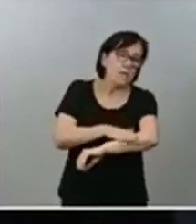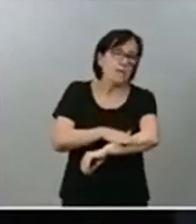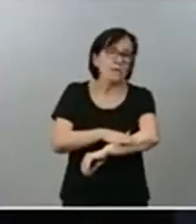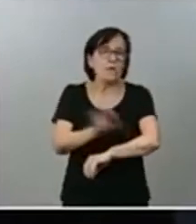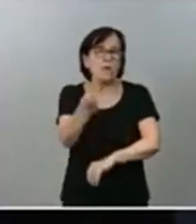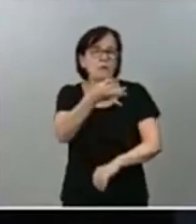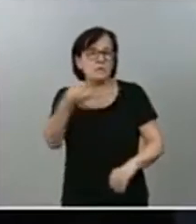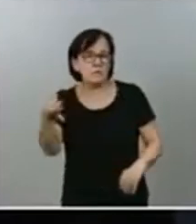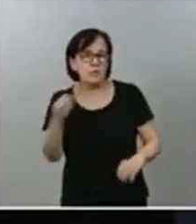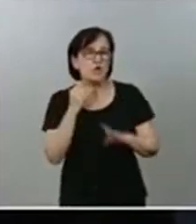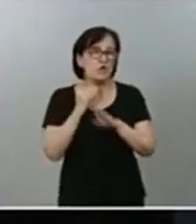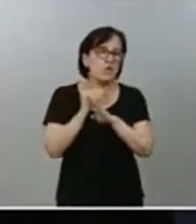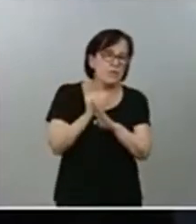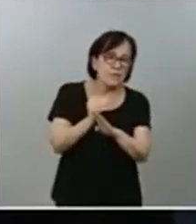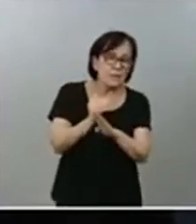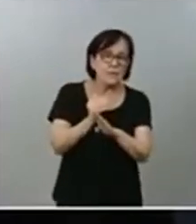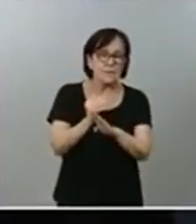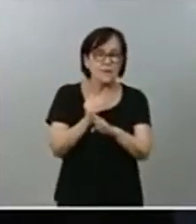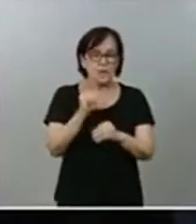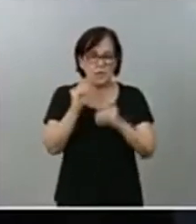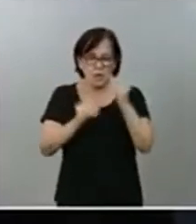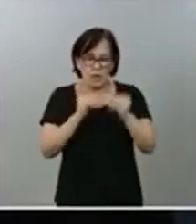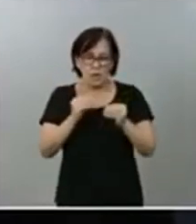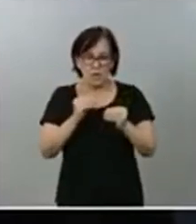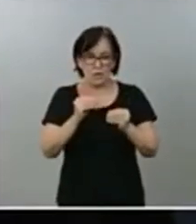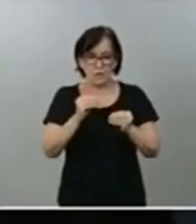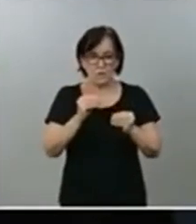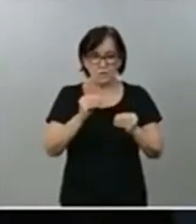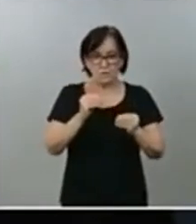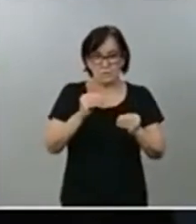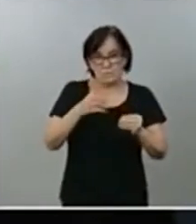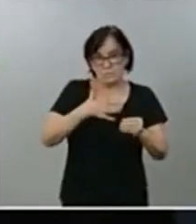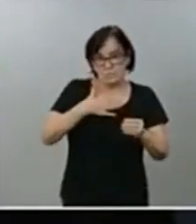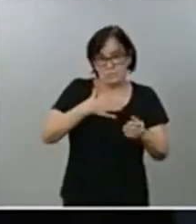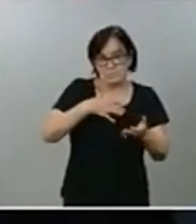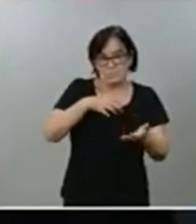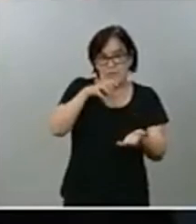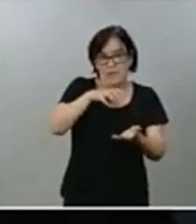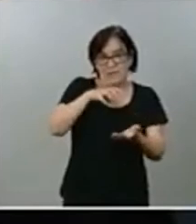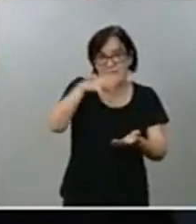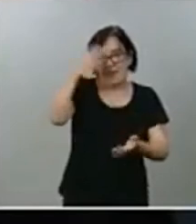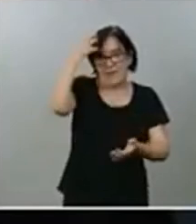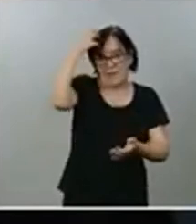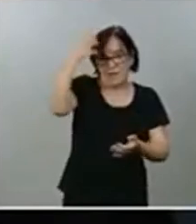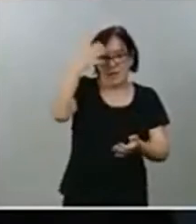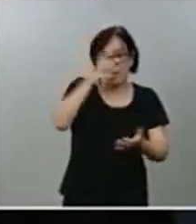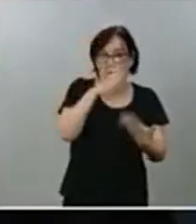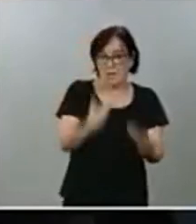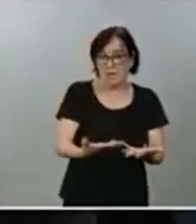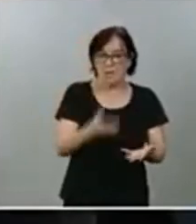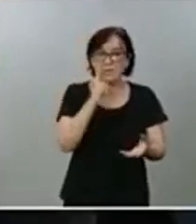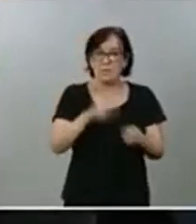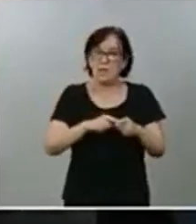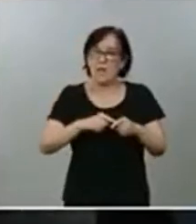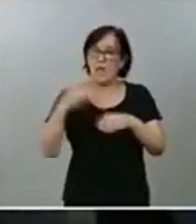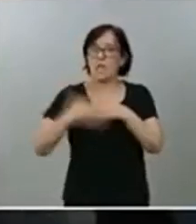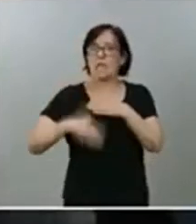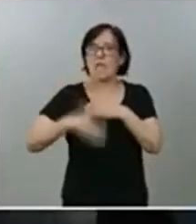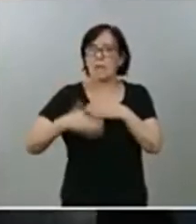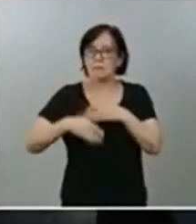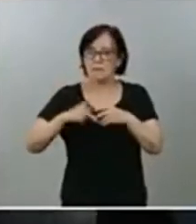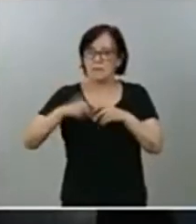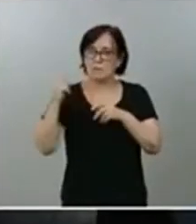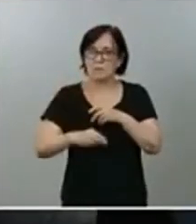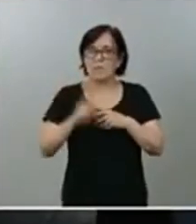suficiente lo que ha hecho la Casa Real hasta ahora para poner, digamos, una especie de cortafuegos o si consideran que es